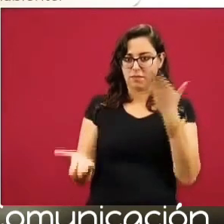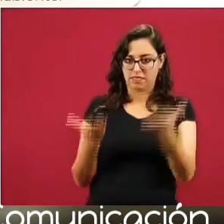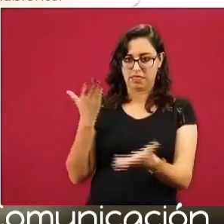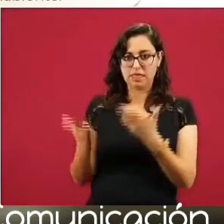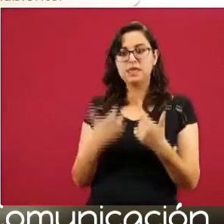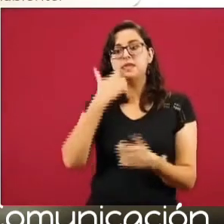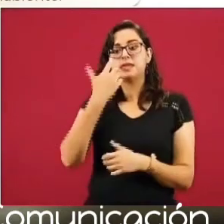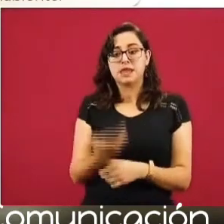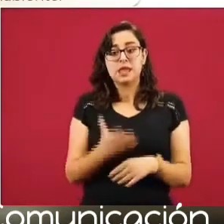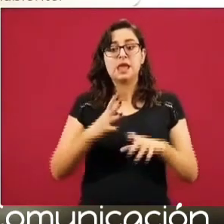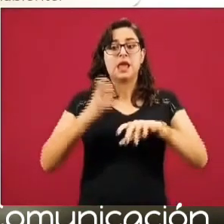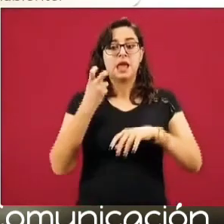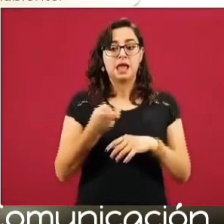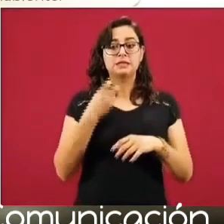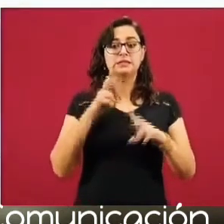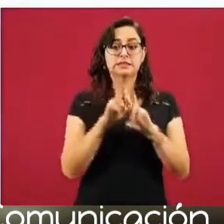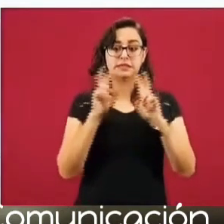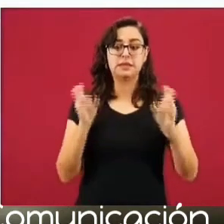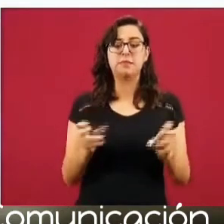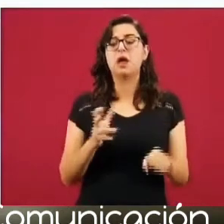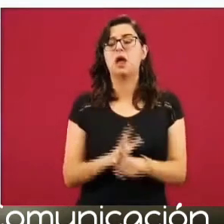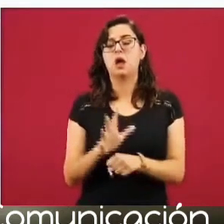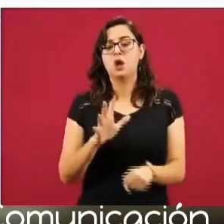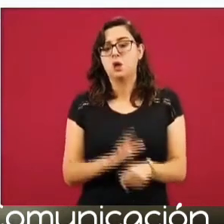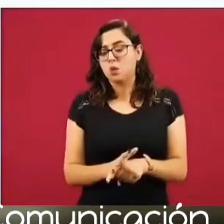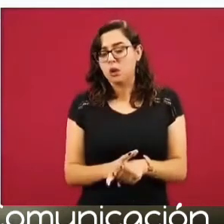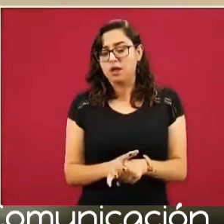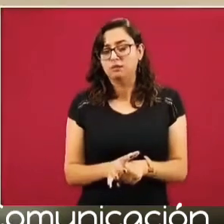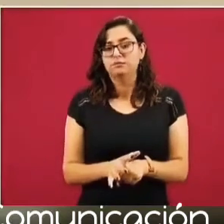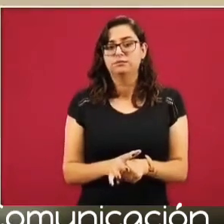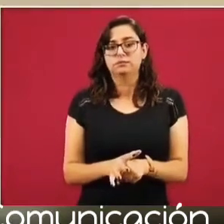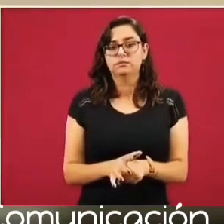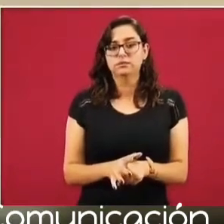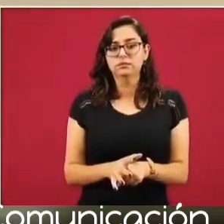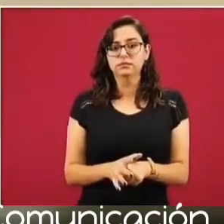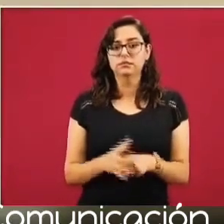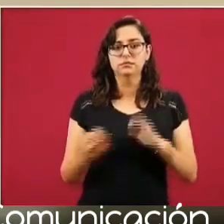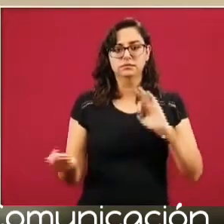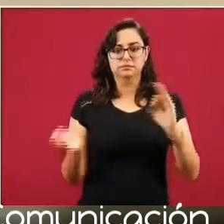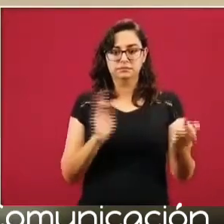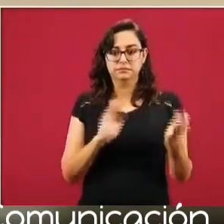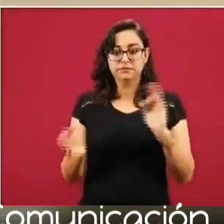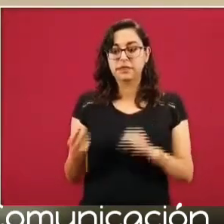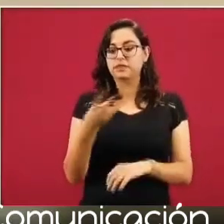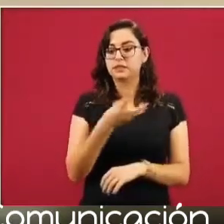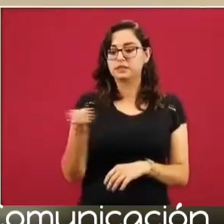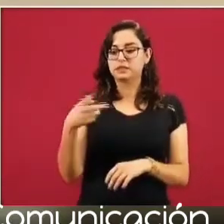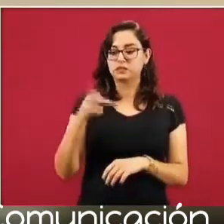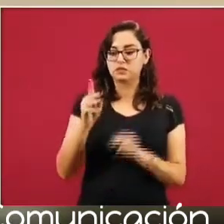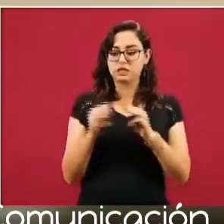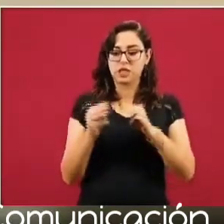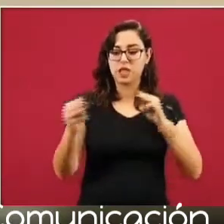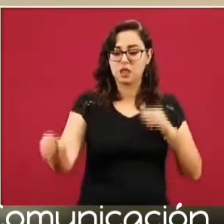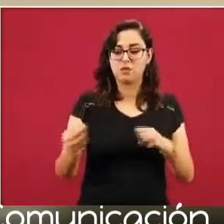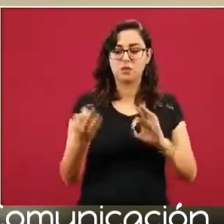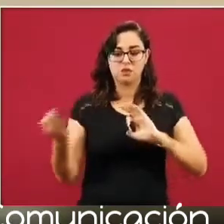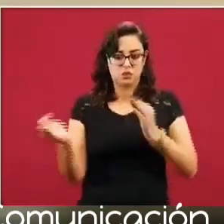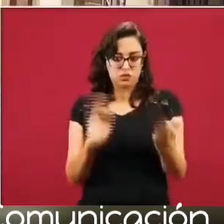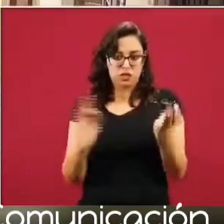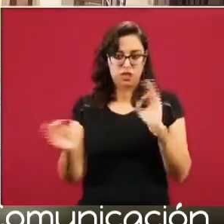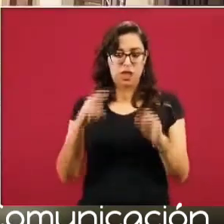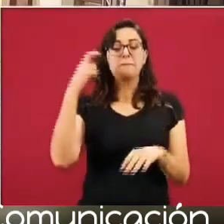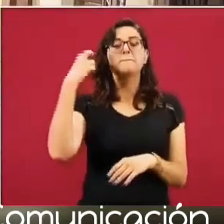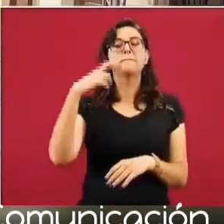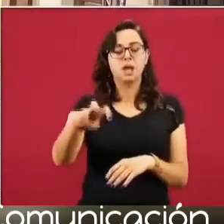Y estos son paquetes que son para radios cercanos de no más de 300 kilómetros, en lo cual también estamos